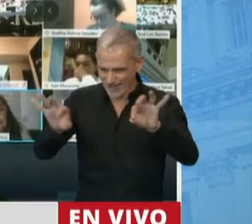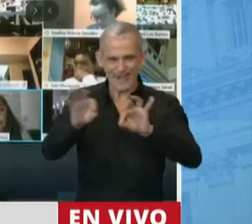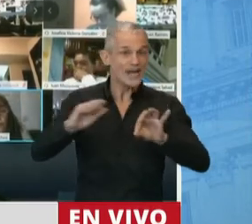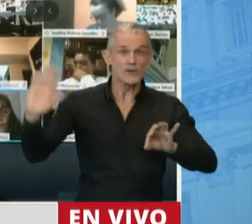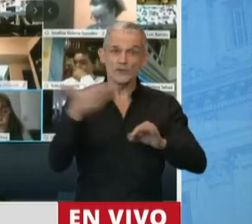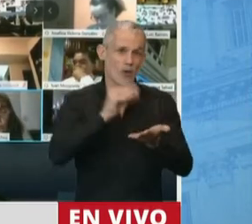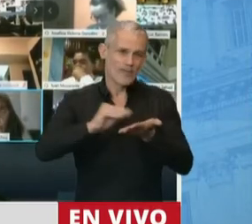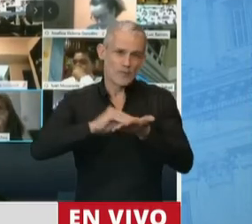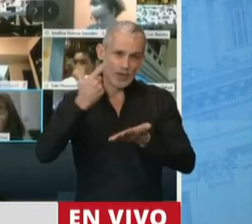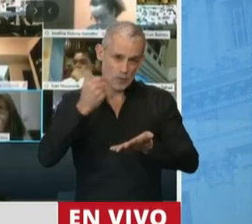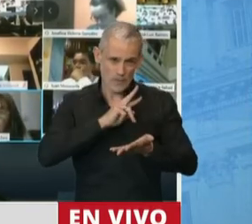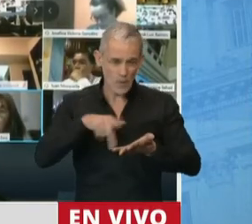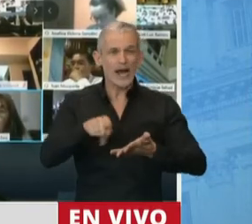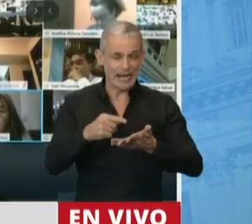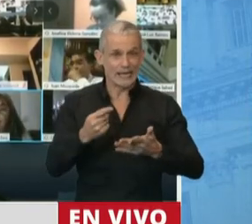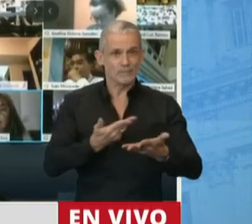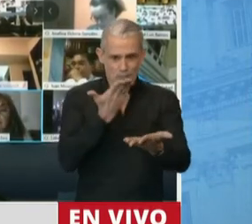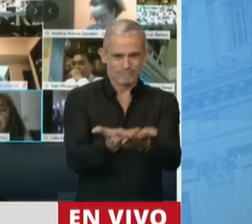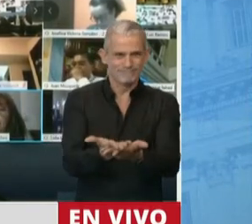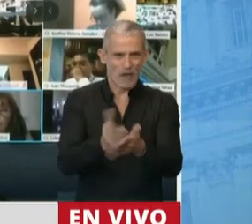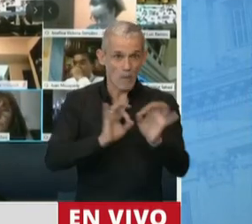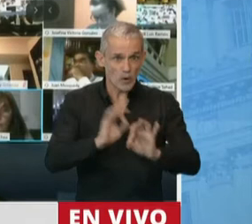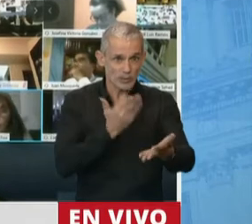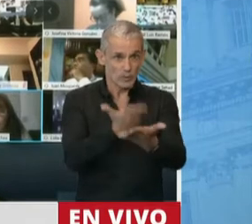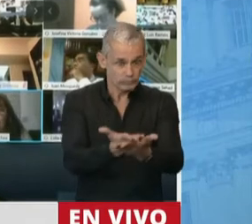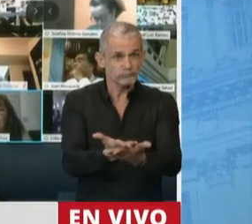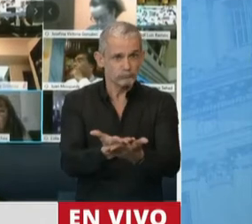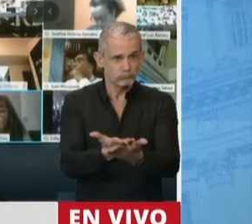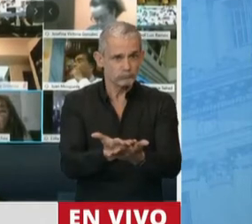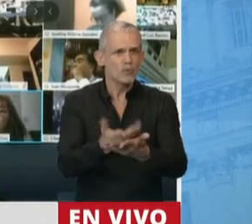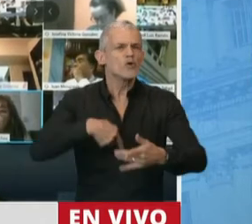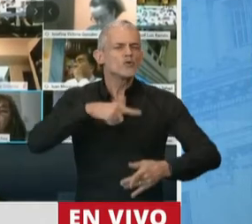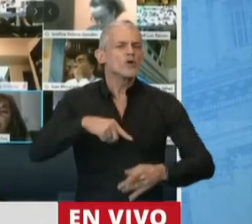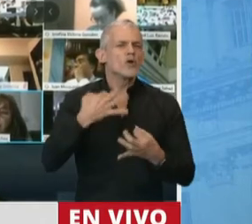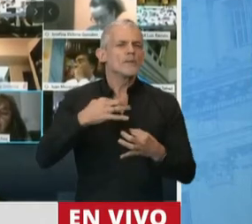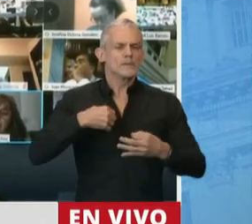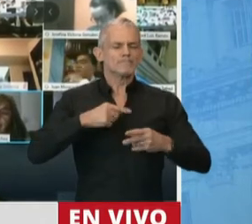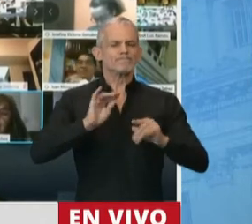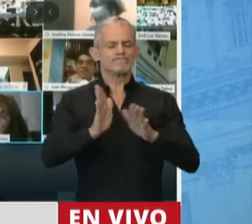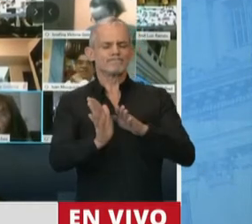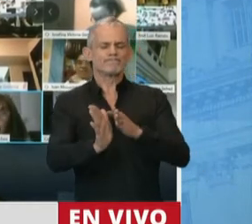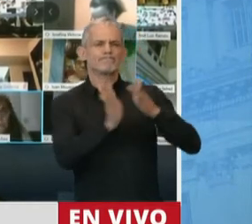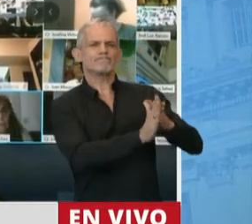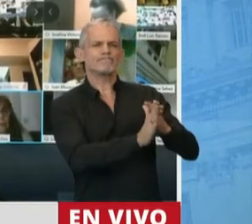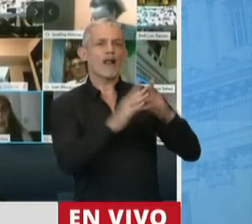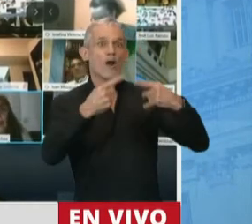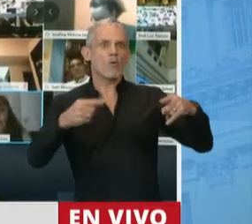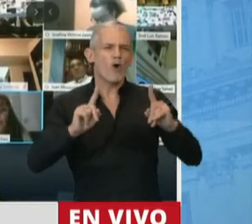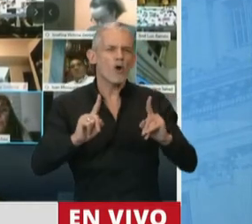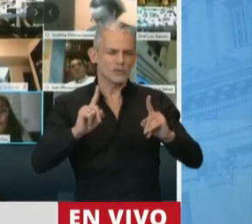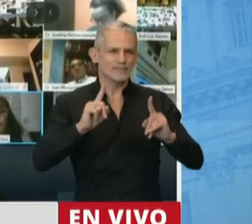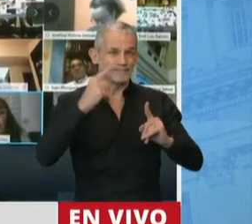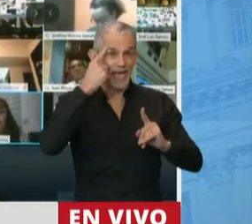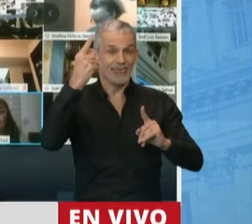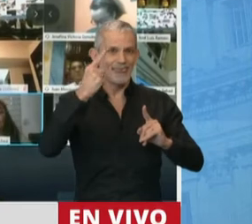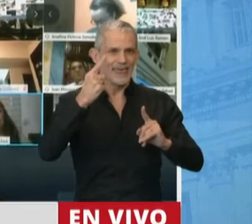los diputados que presentamos un proyecto tuvimos que dejar de lado algunos postulados